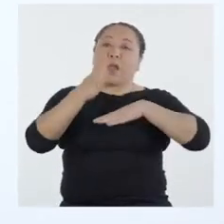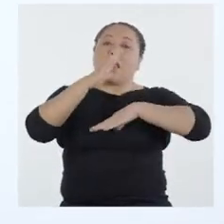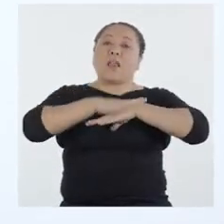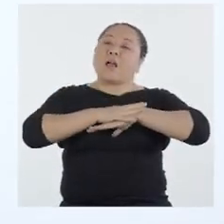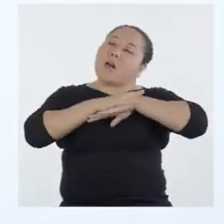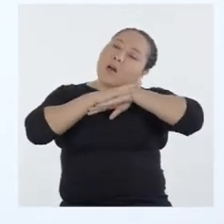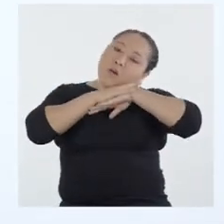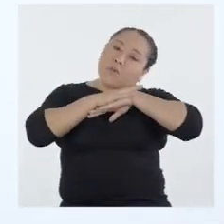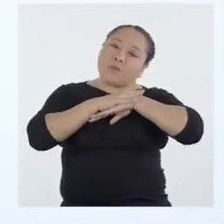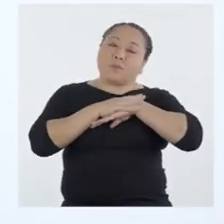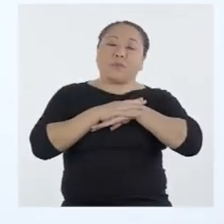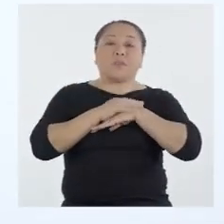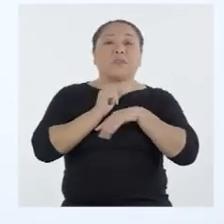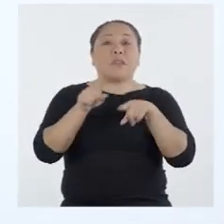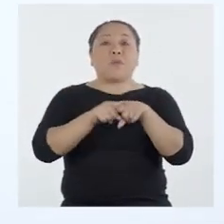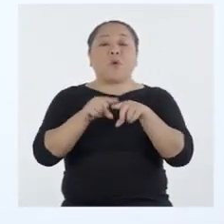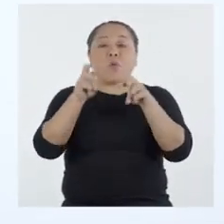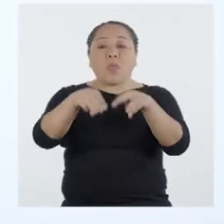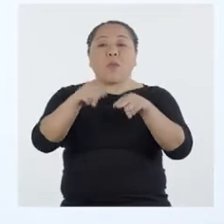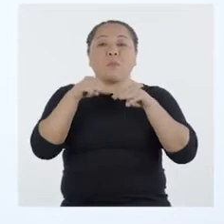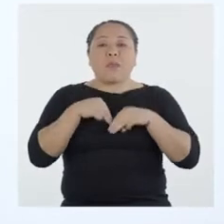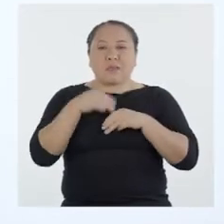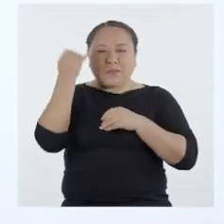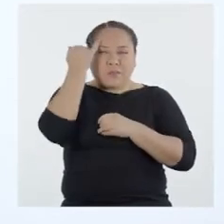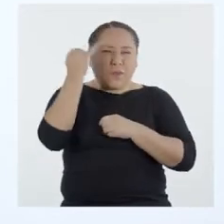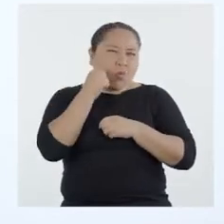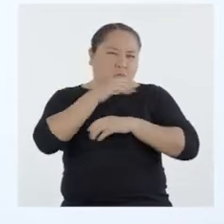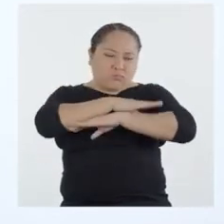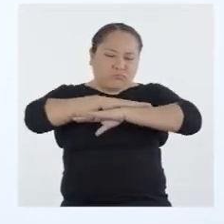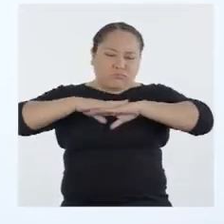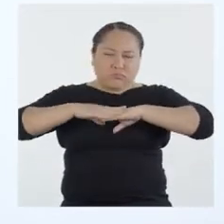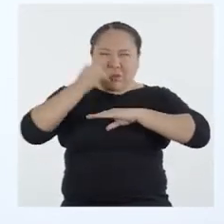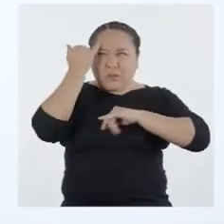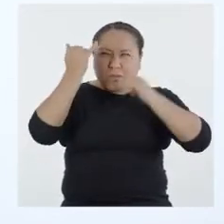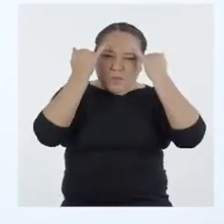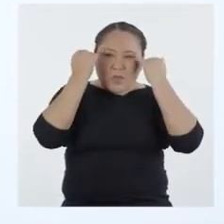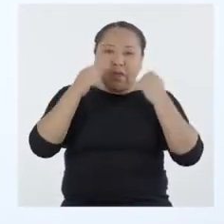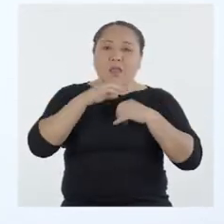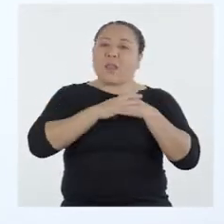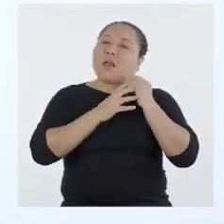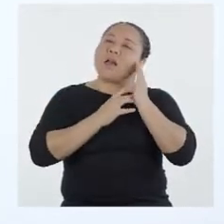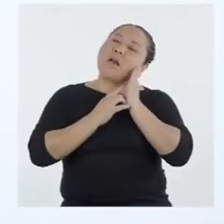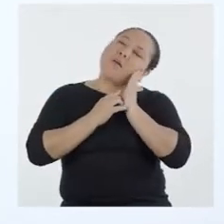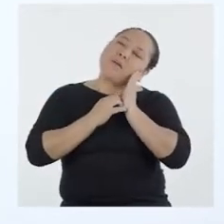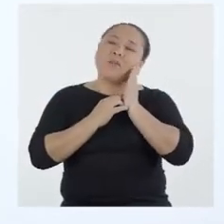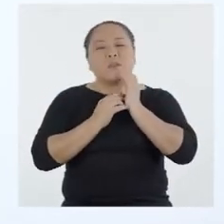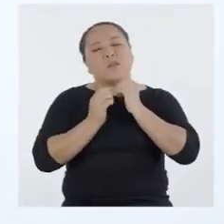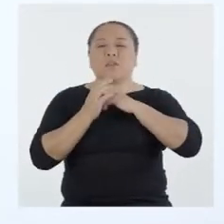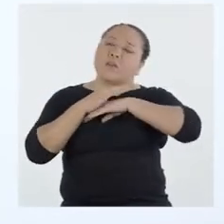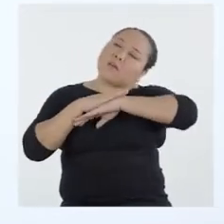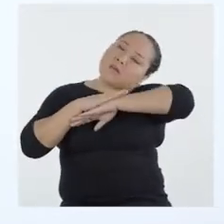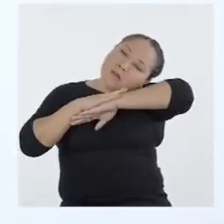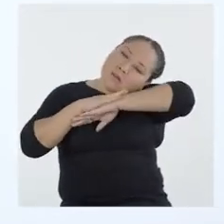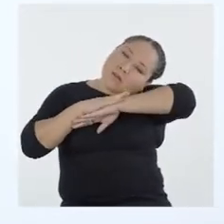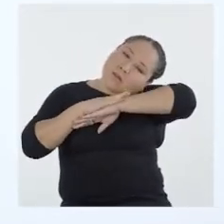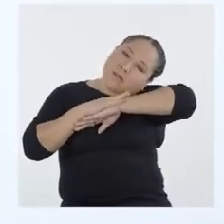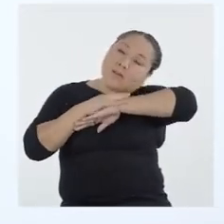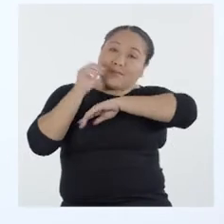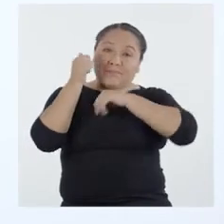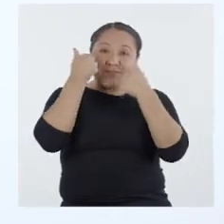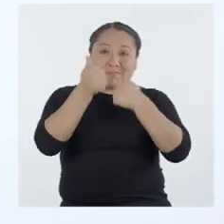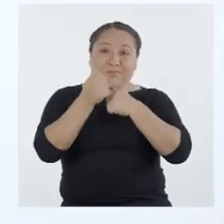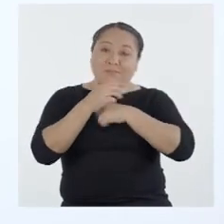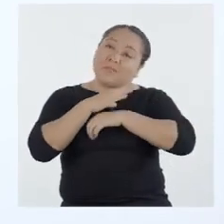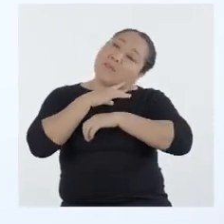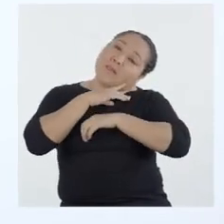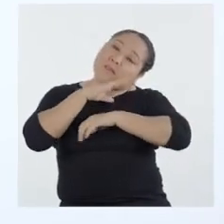cabeza sobre también una mesa imaginaria o algún soporte, ya que nuestra cabeza se inclina. Eso es.